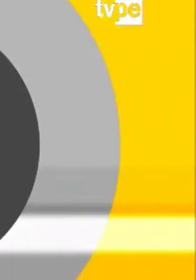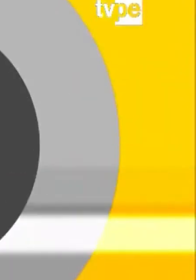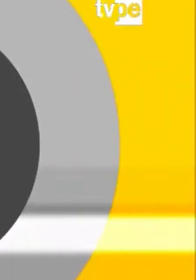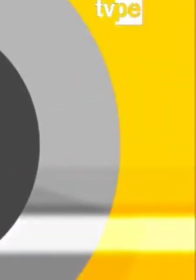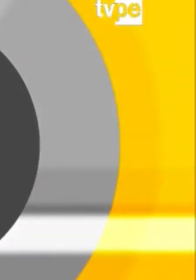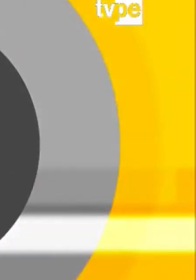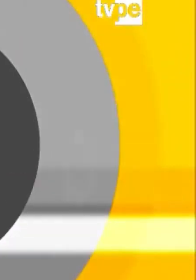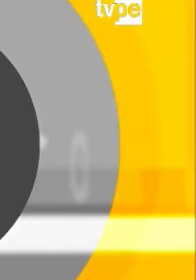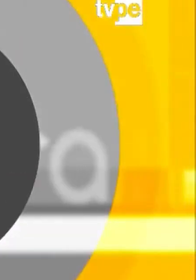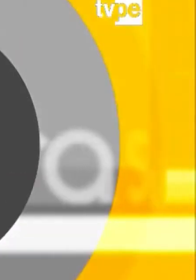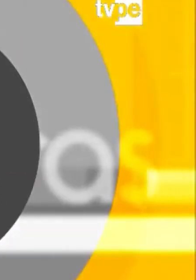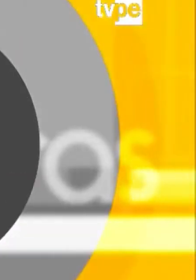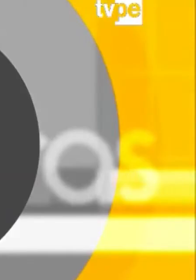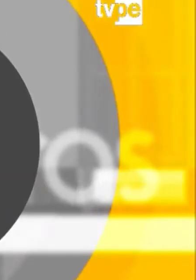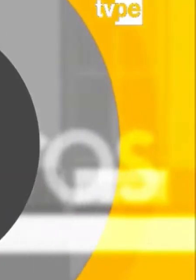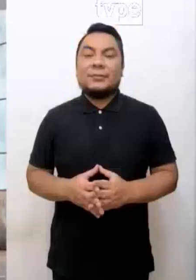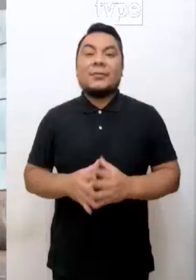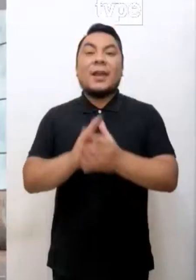Mujer